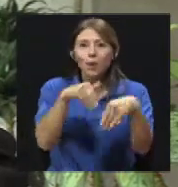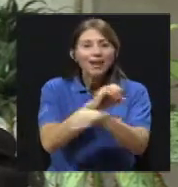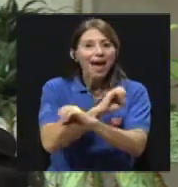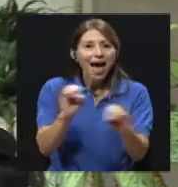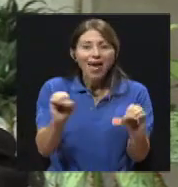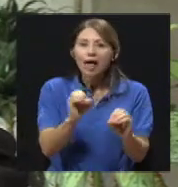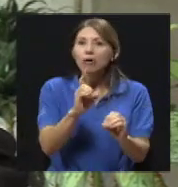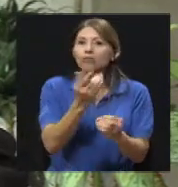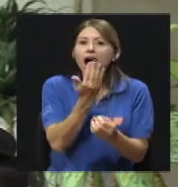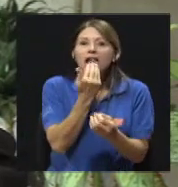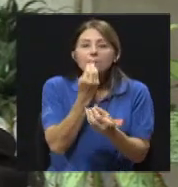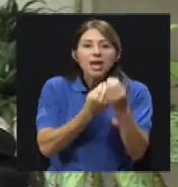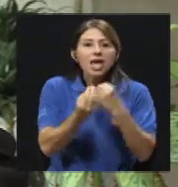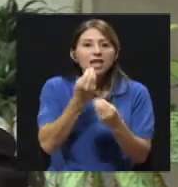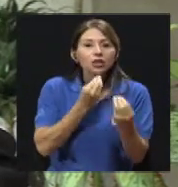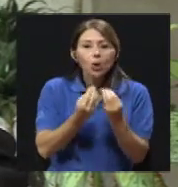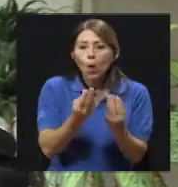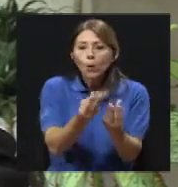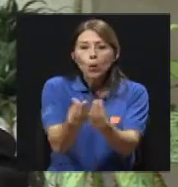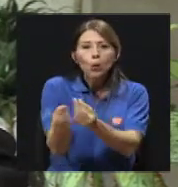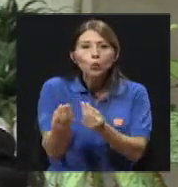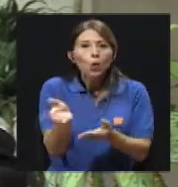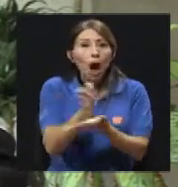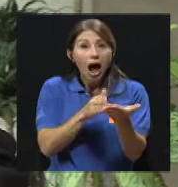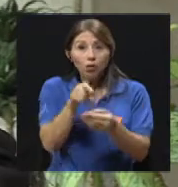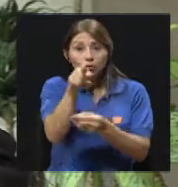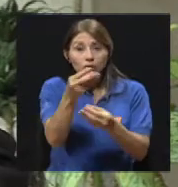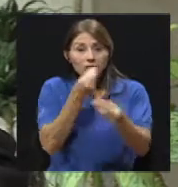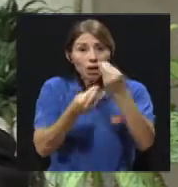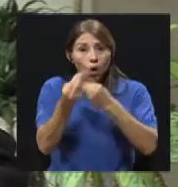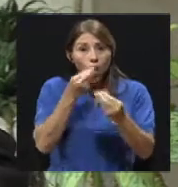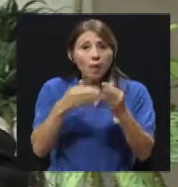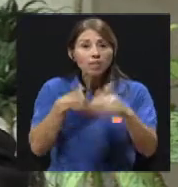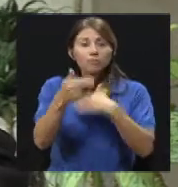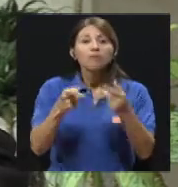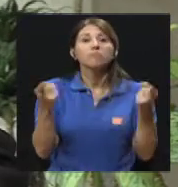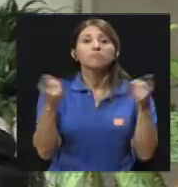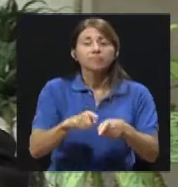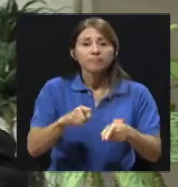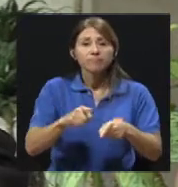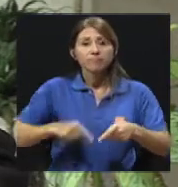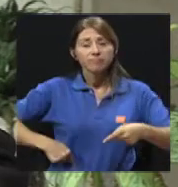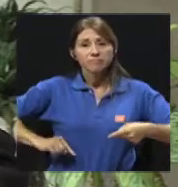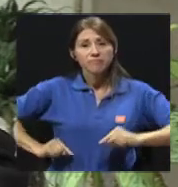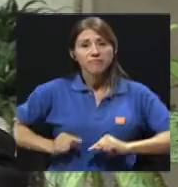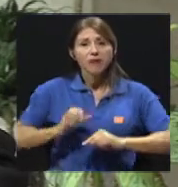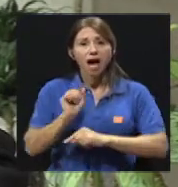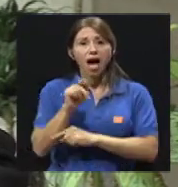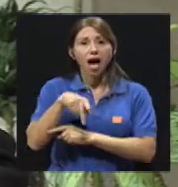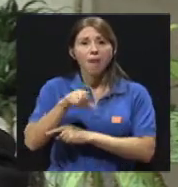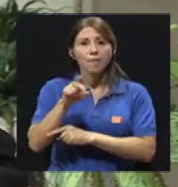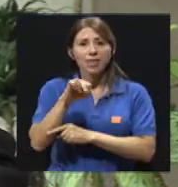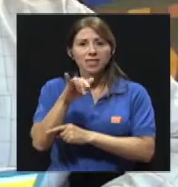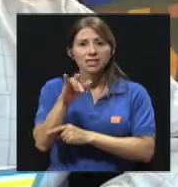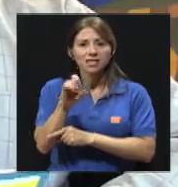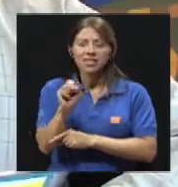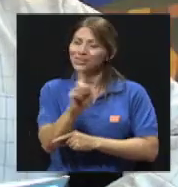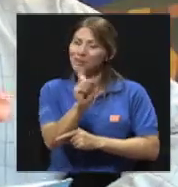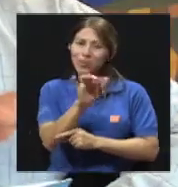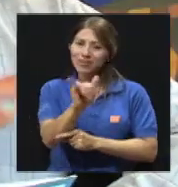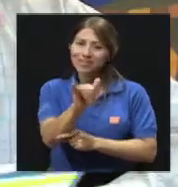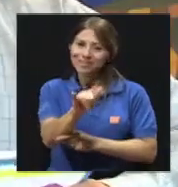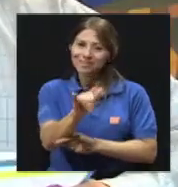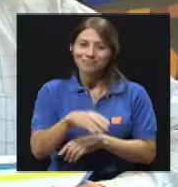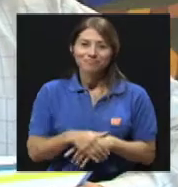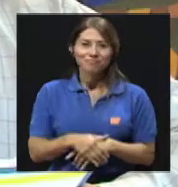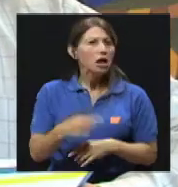en este tipo ninguna ingesta relacionada con la producción de apendicitis aguda. Yo tengo la teoría de que antes, como había